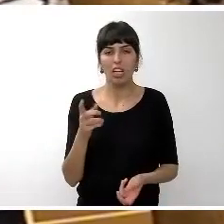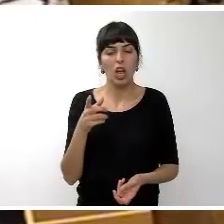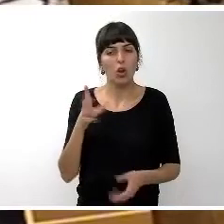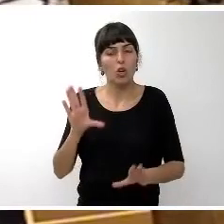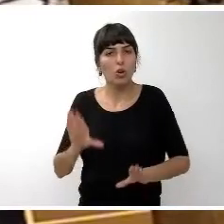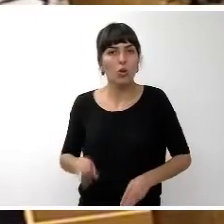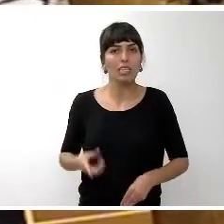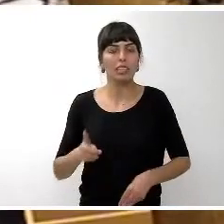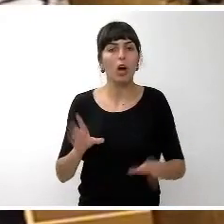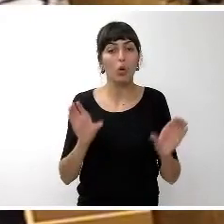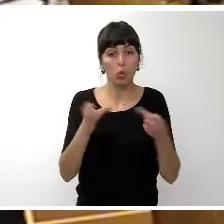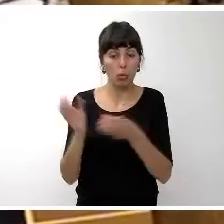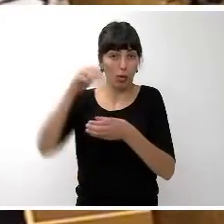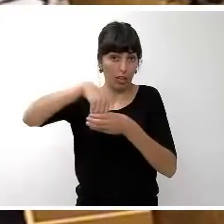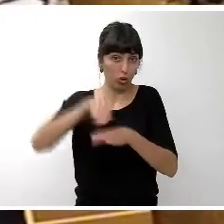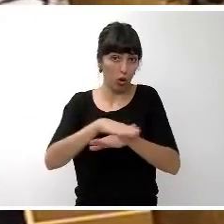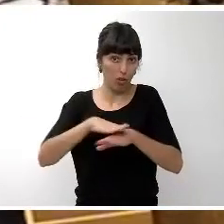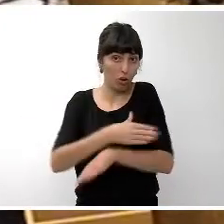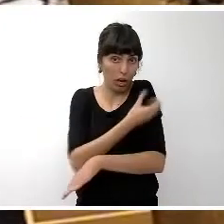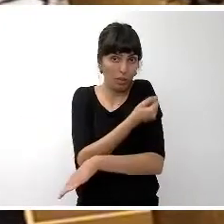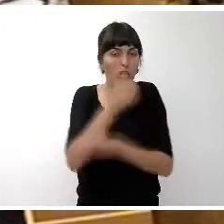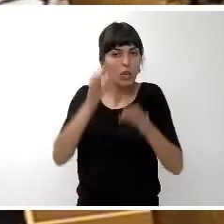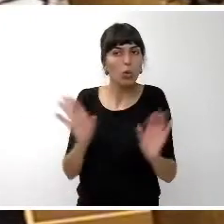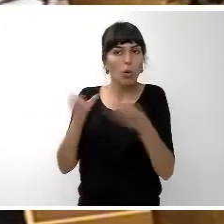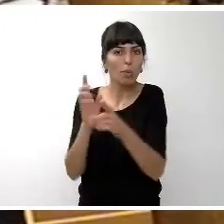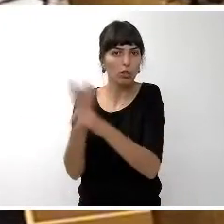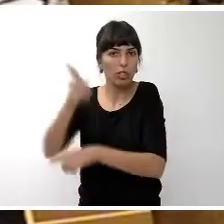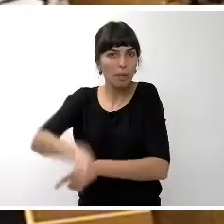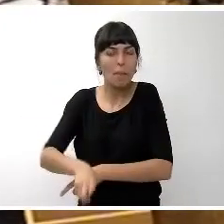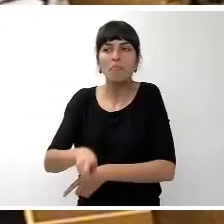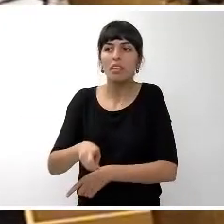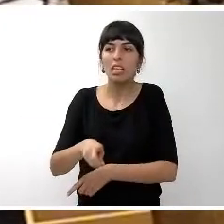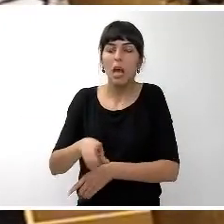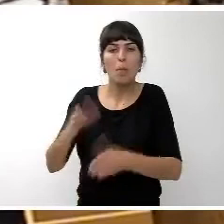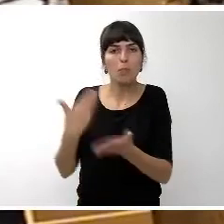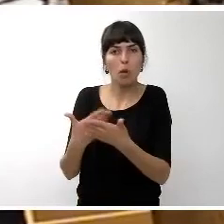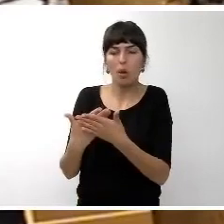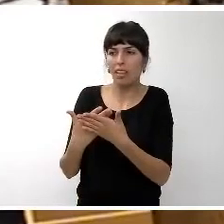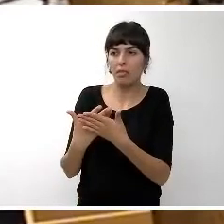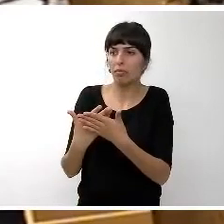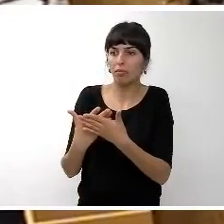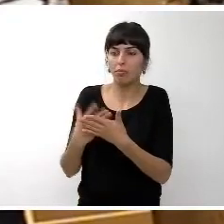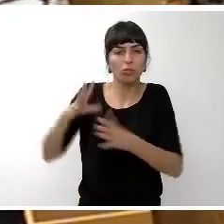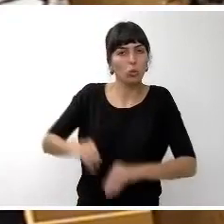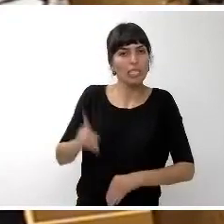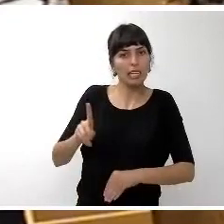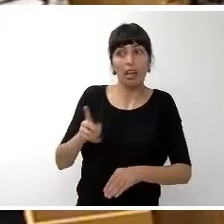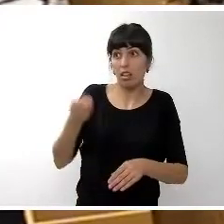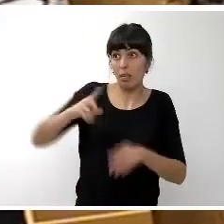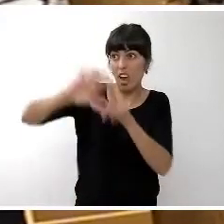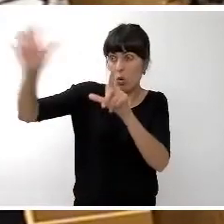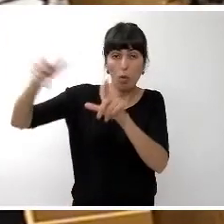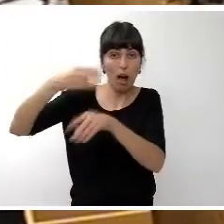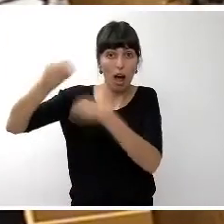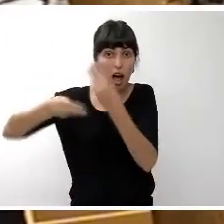componen el gobierno del cabildo y seguramente el otro grupo de la oposición a una propuesta tan razonable que se aplica en un montón de países europeos y en otros